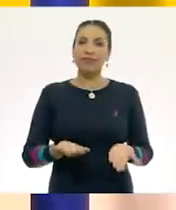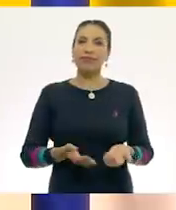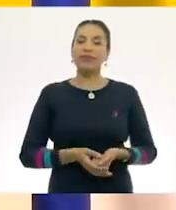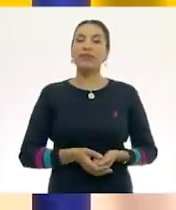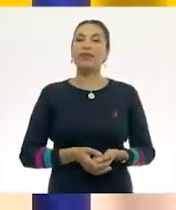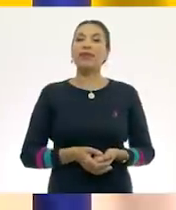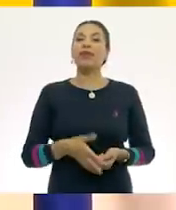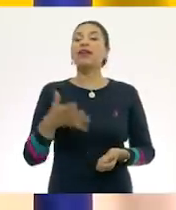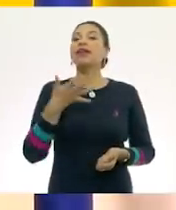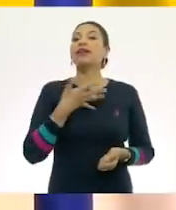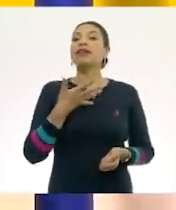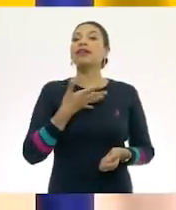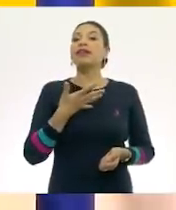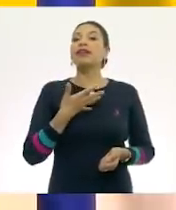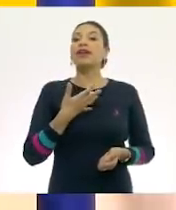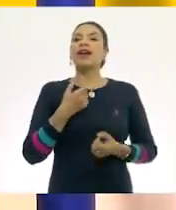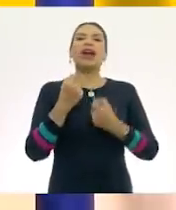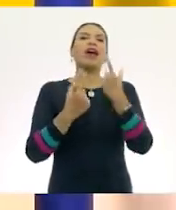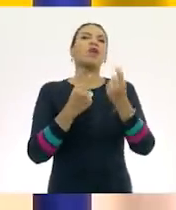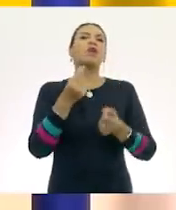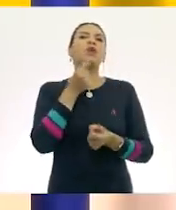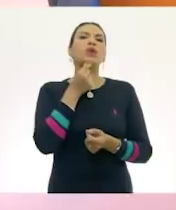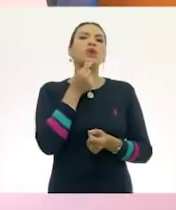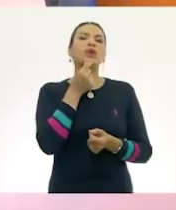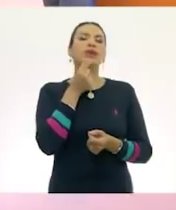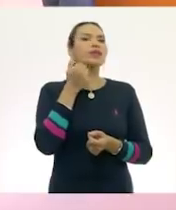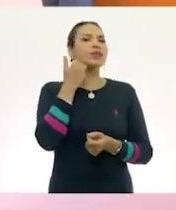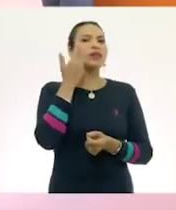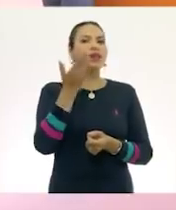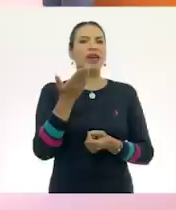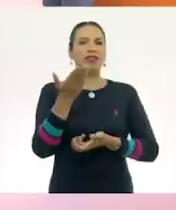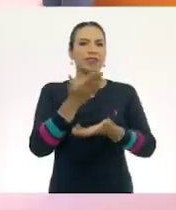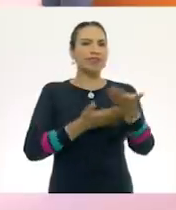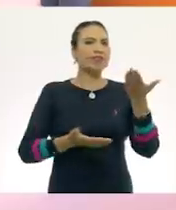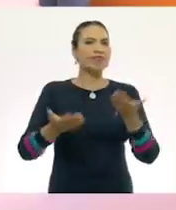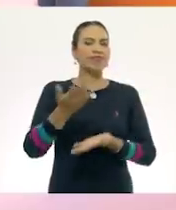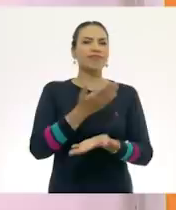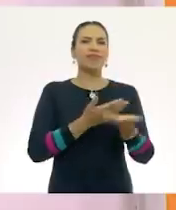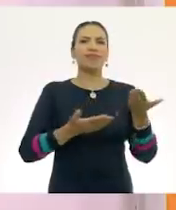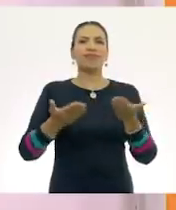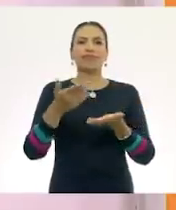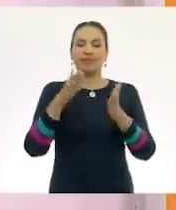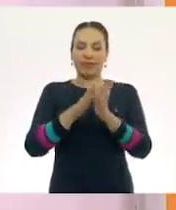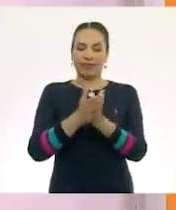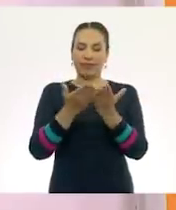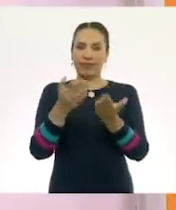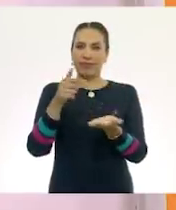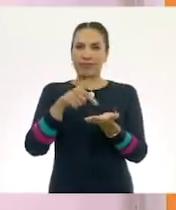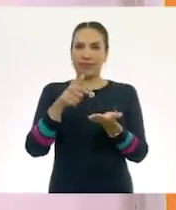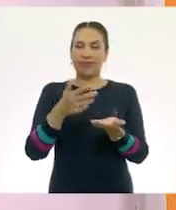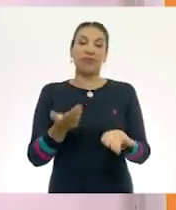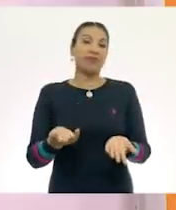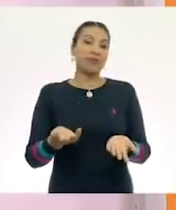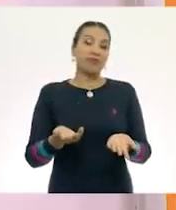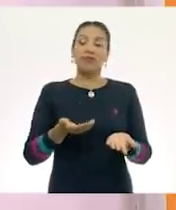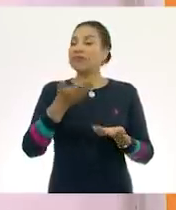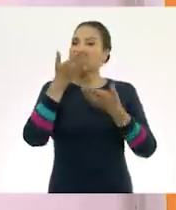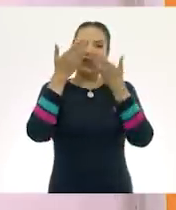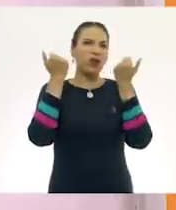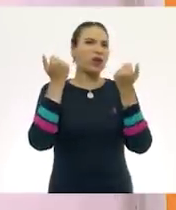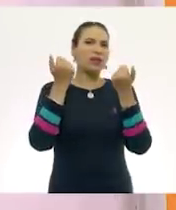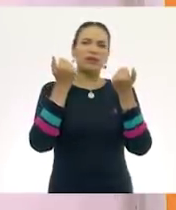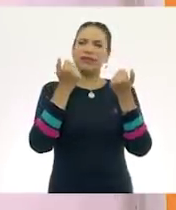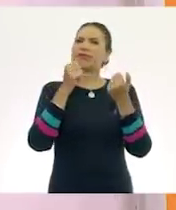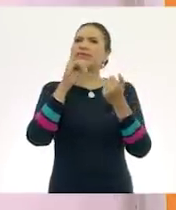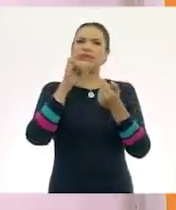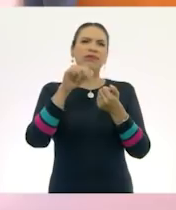y tengo algunos niños a los que les quiero compartir este libro. Y bueno, no sé si me